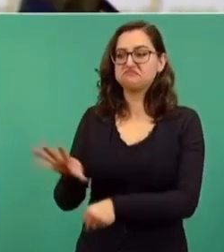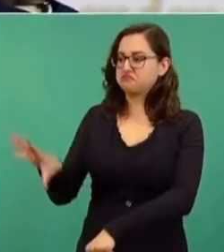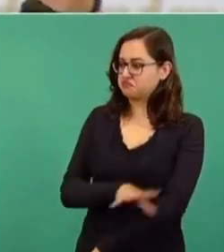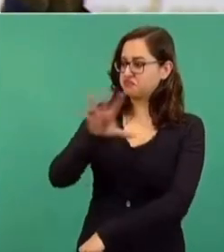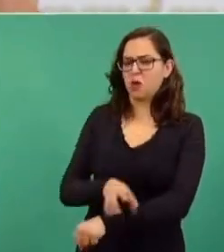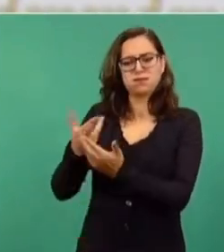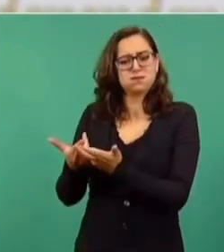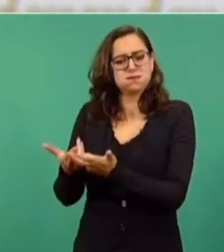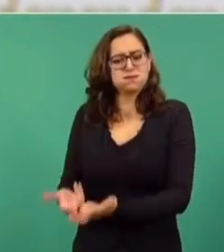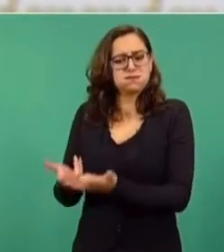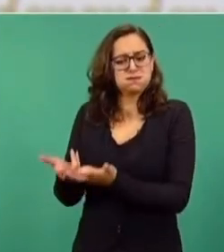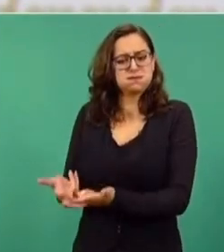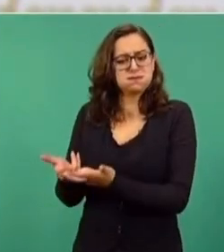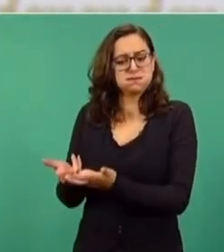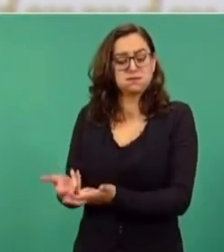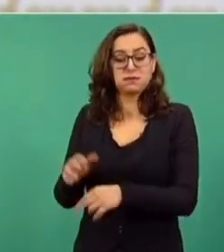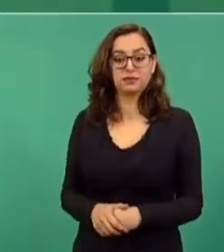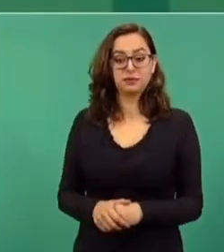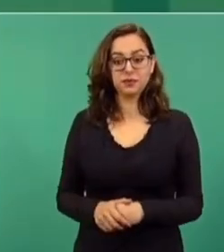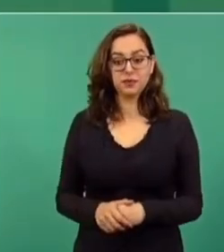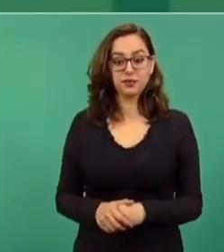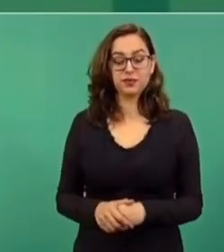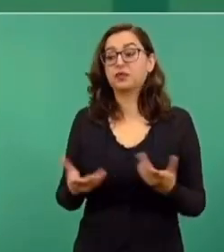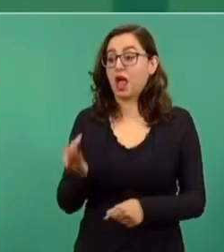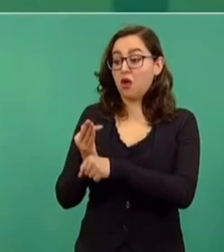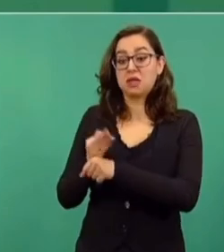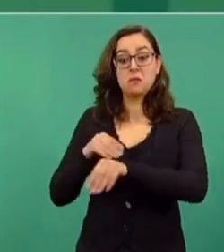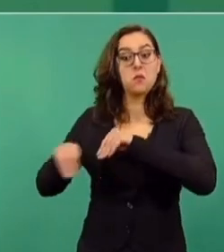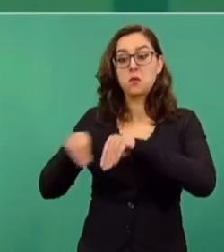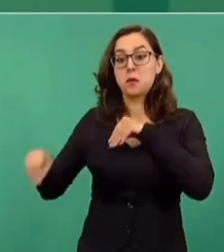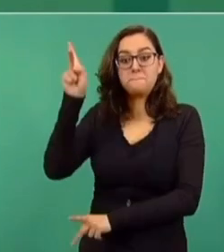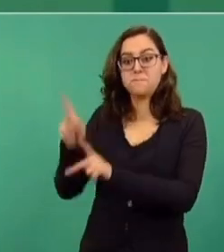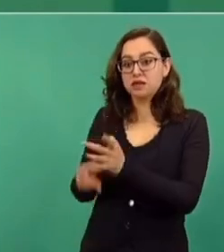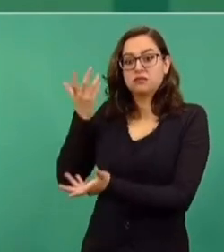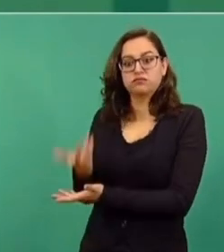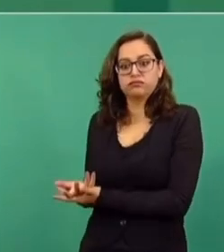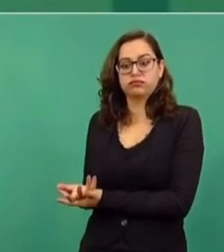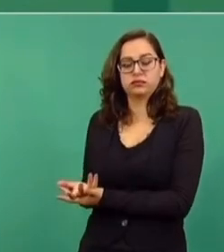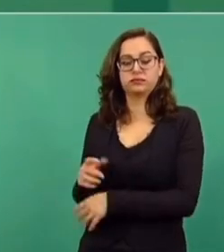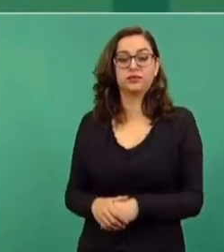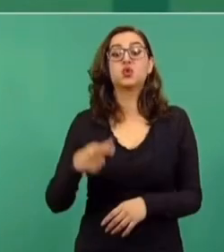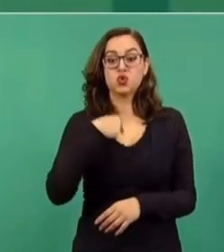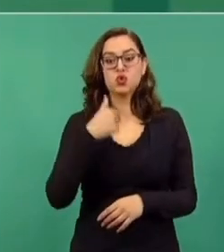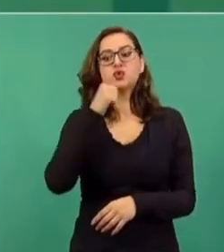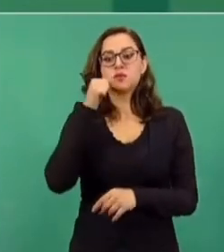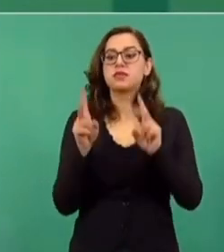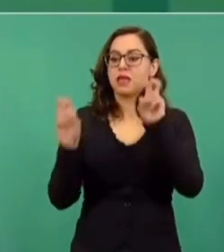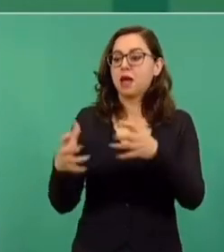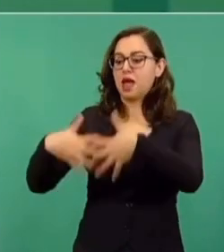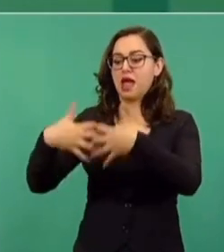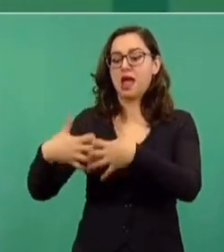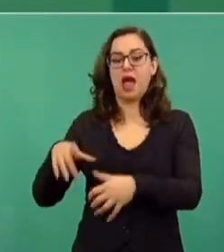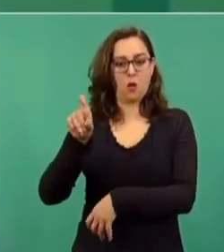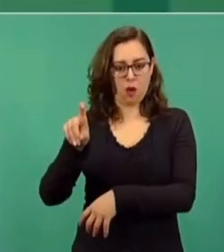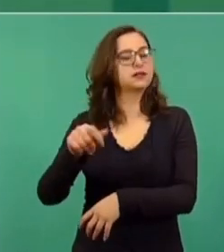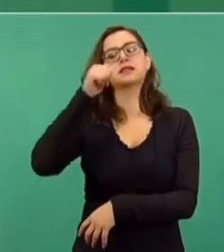producir toda la energía. Ahora están subutilizadas. Siempre les pongo el ejemplo de las hidroeléctricas.